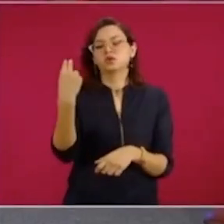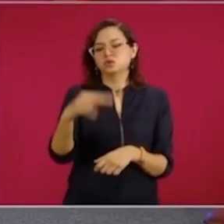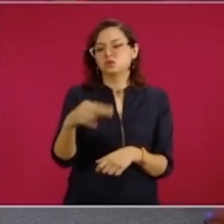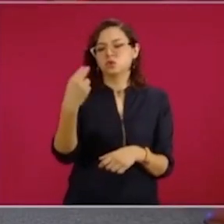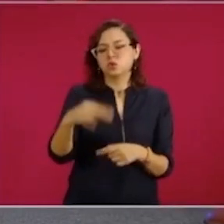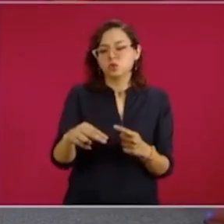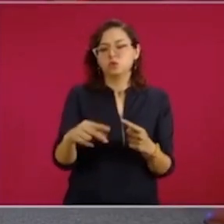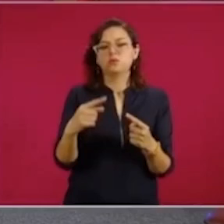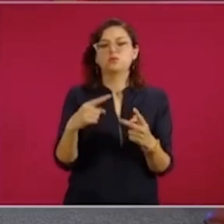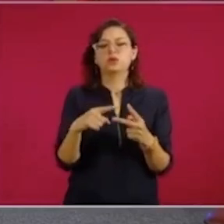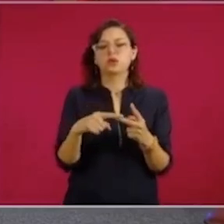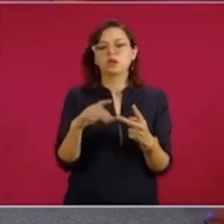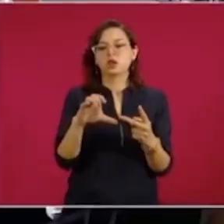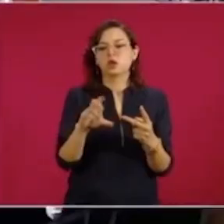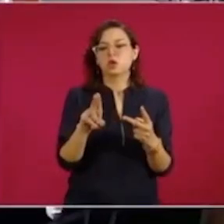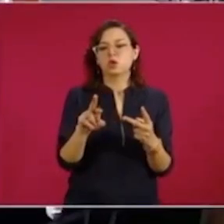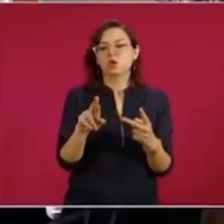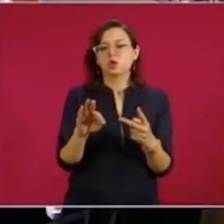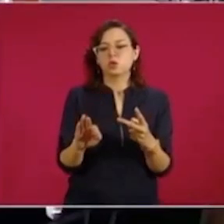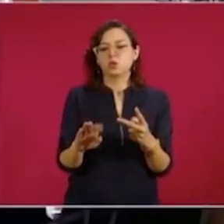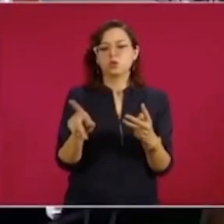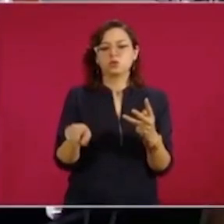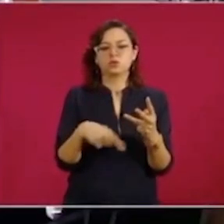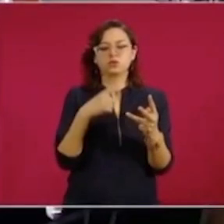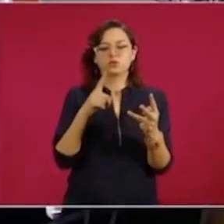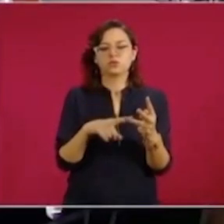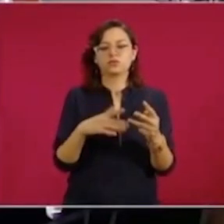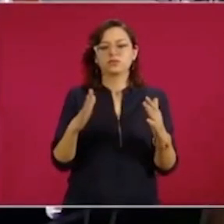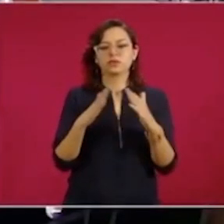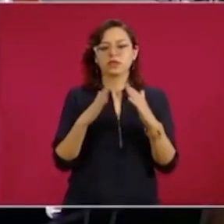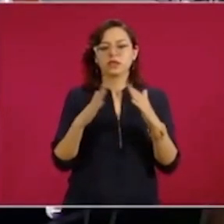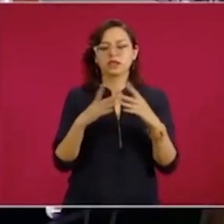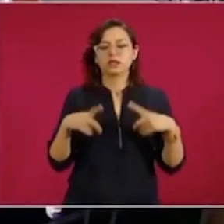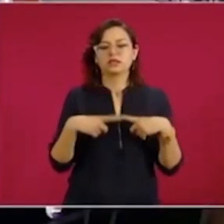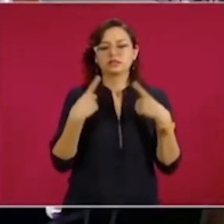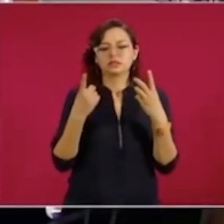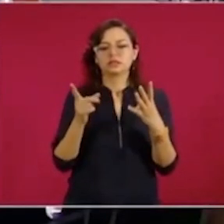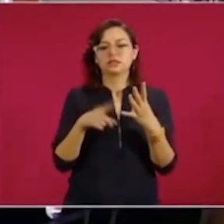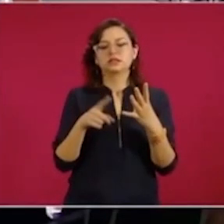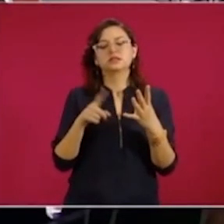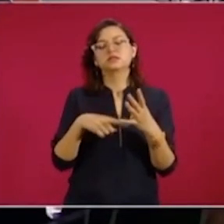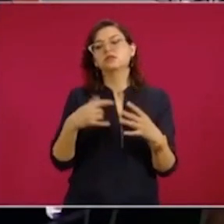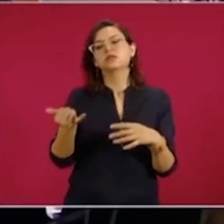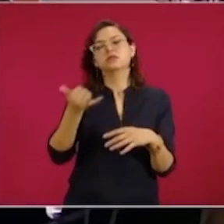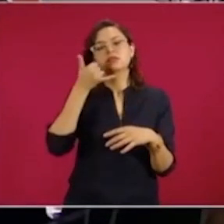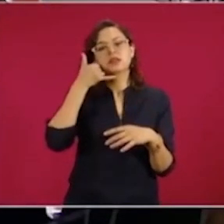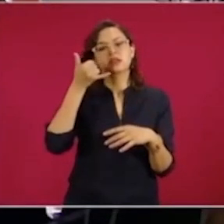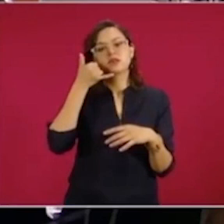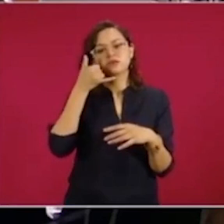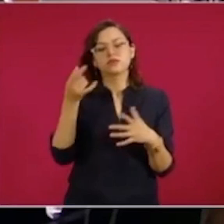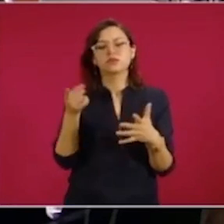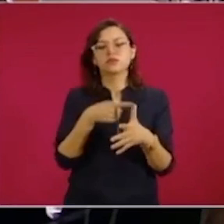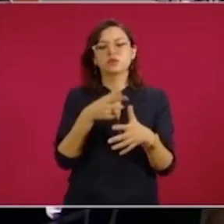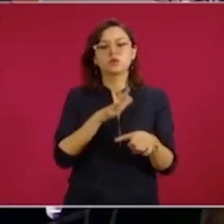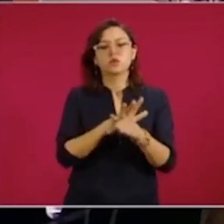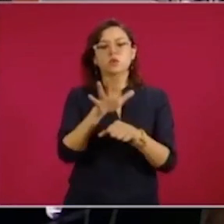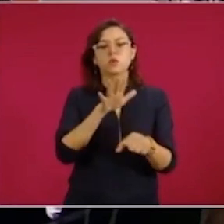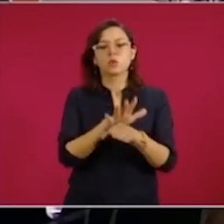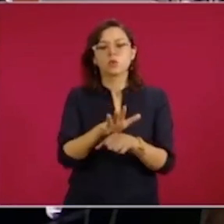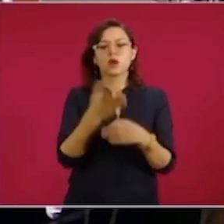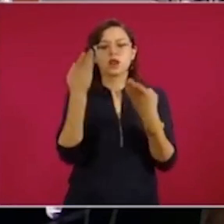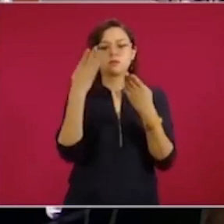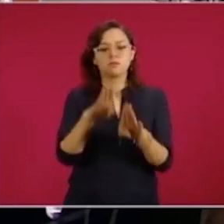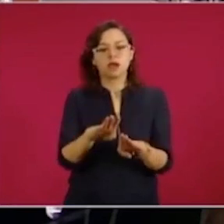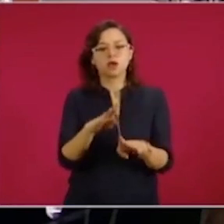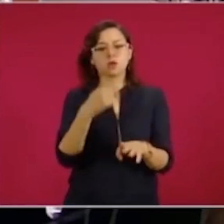luego, la CURP, la dirección, un teléfono y la institución financiera a la que quieren